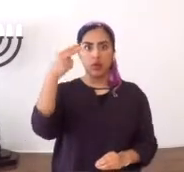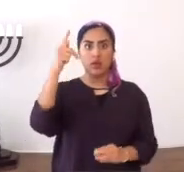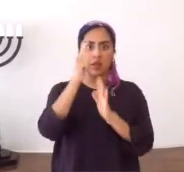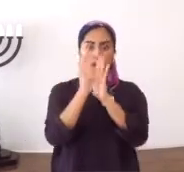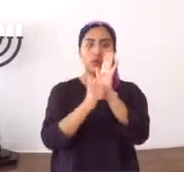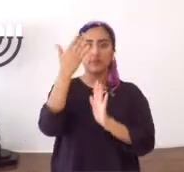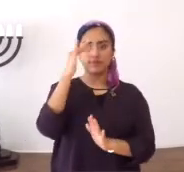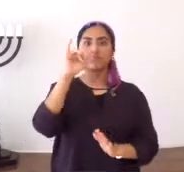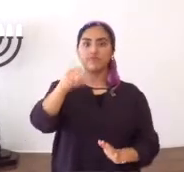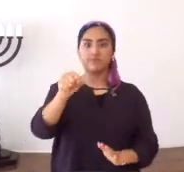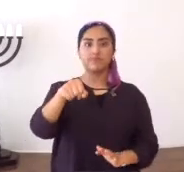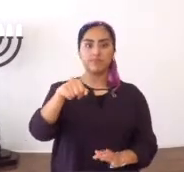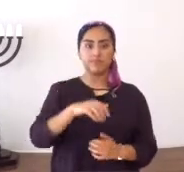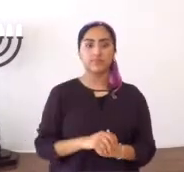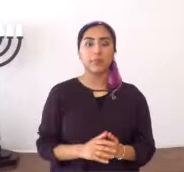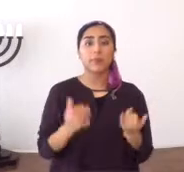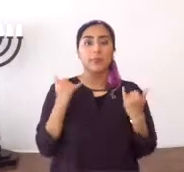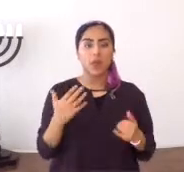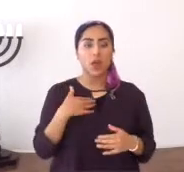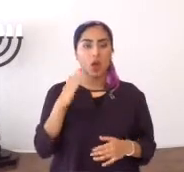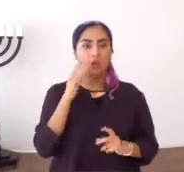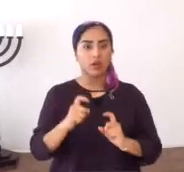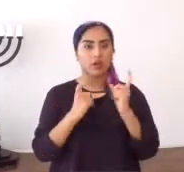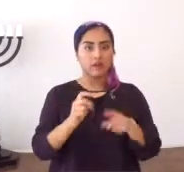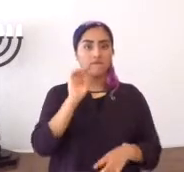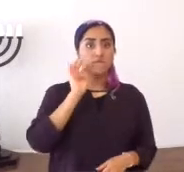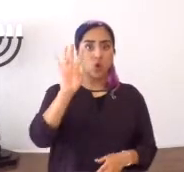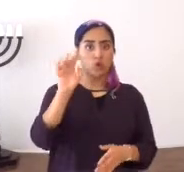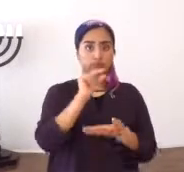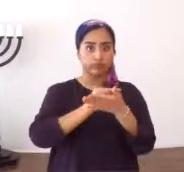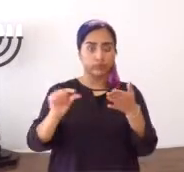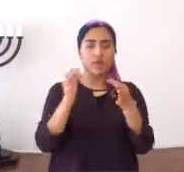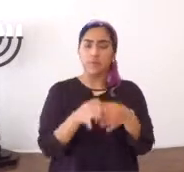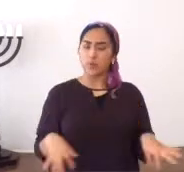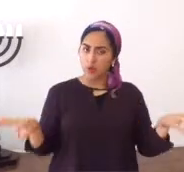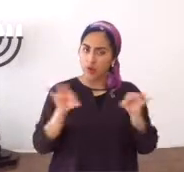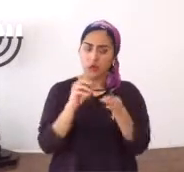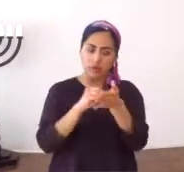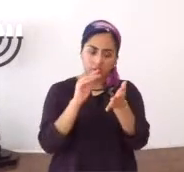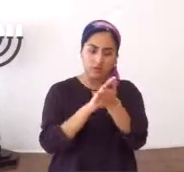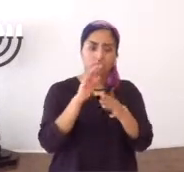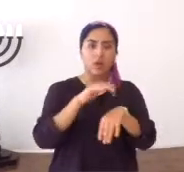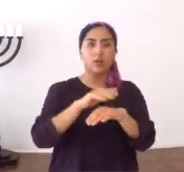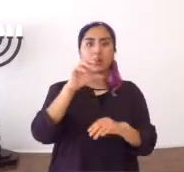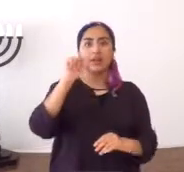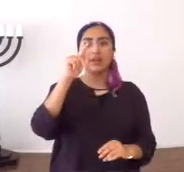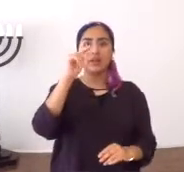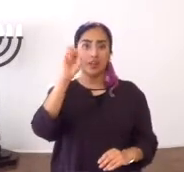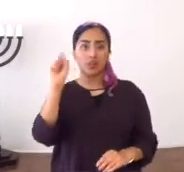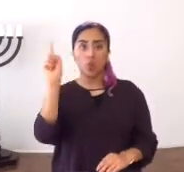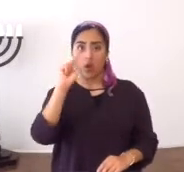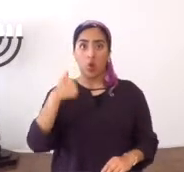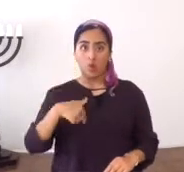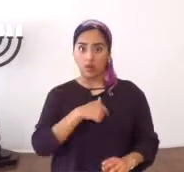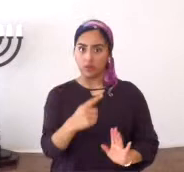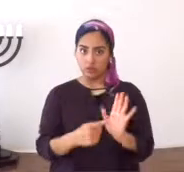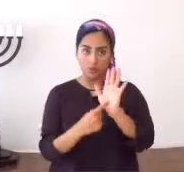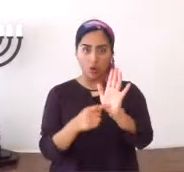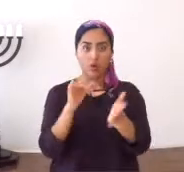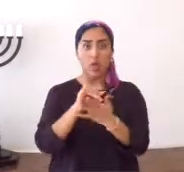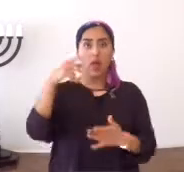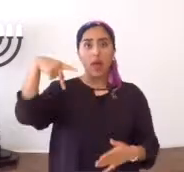enseñaban Torah, ahora, voy a dar, cuatro citas, que es muy importante, que usted anote, en el libro de los hechos,